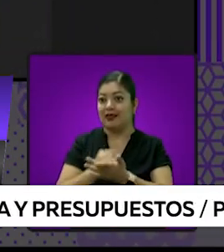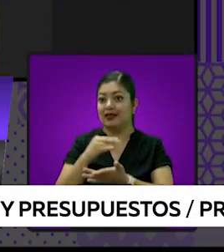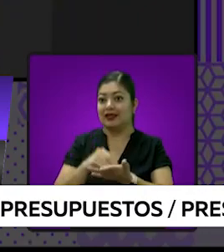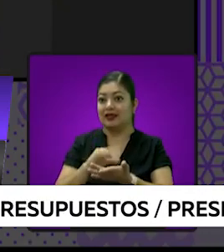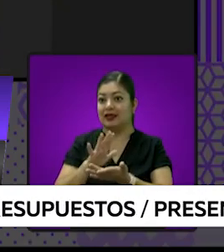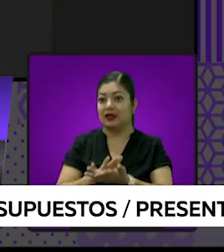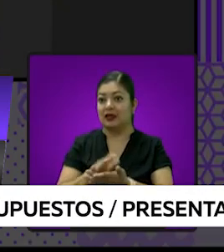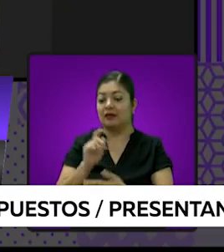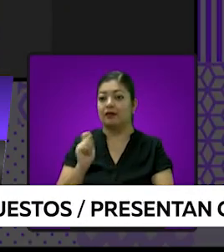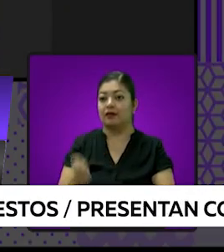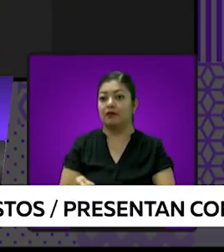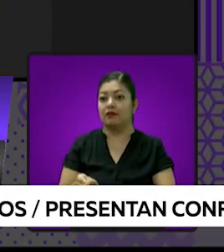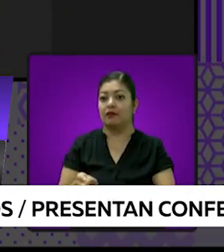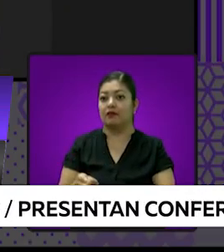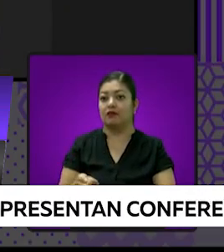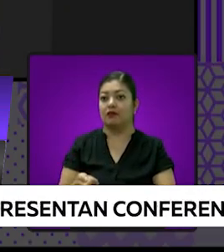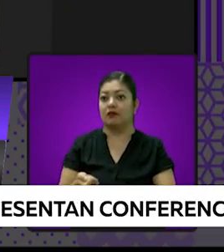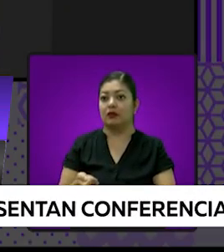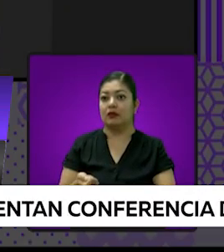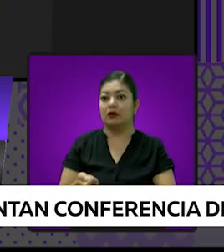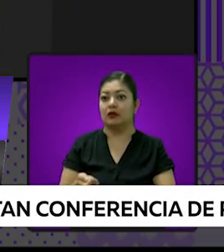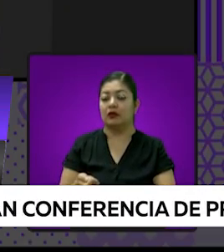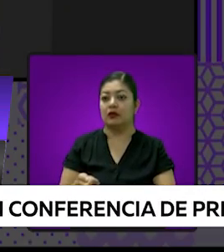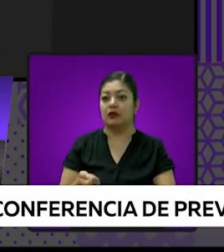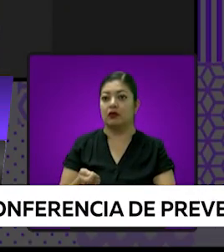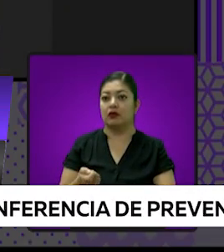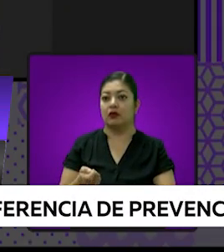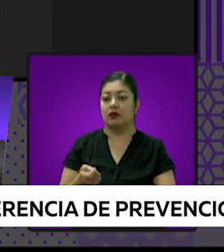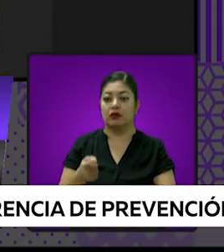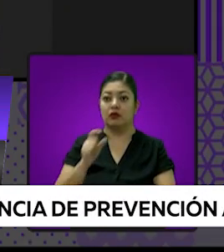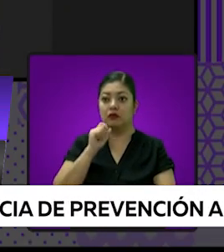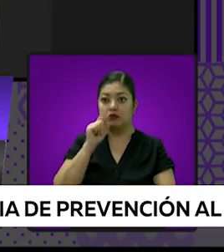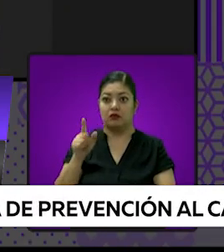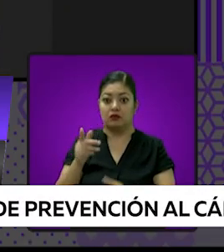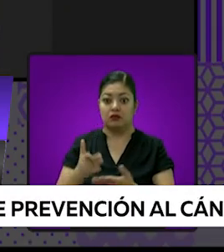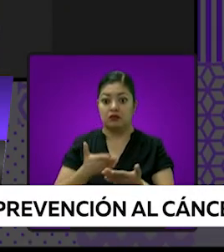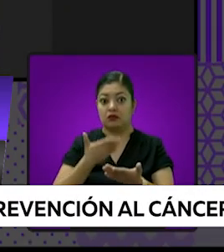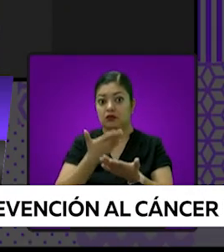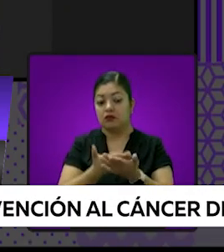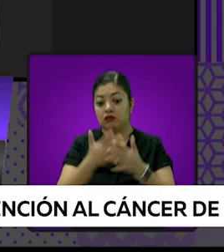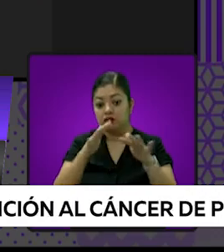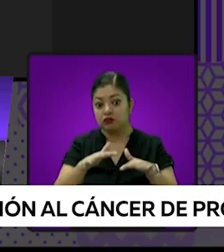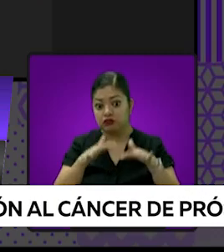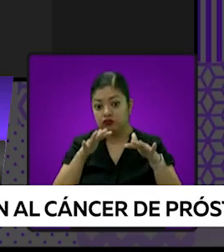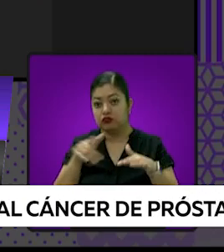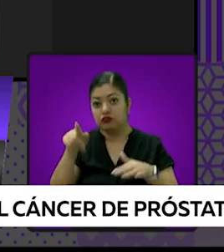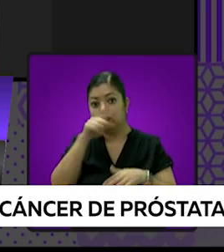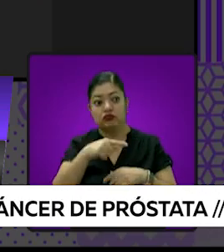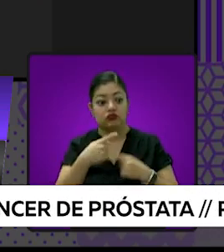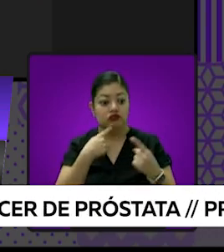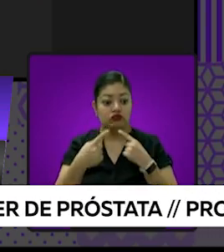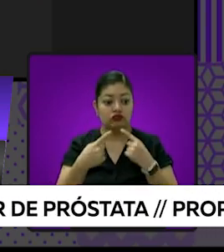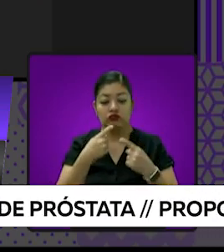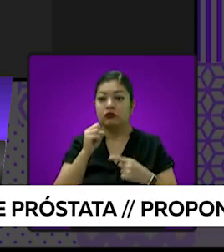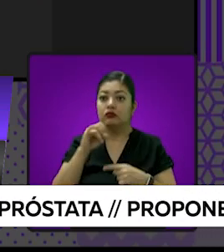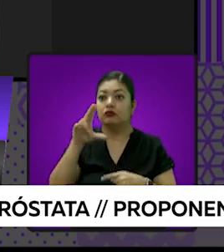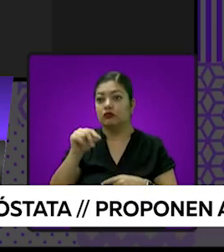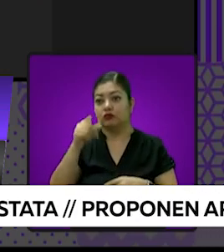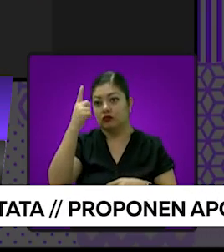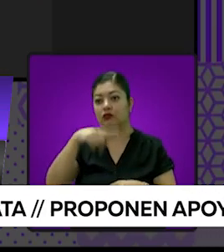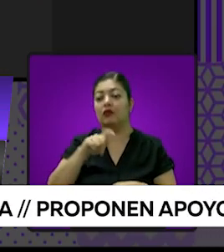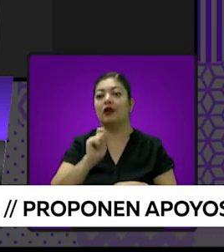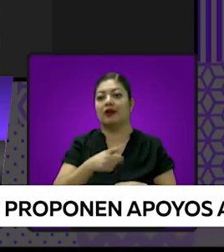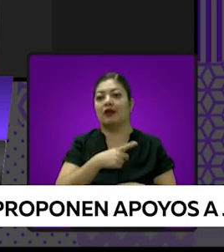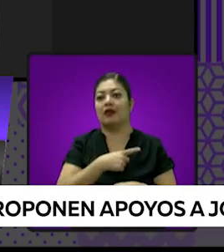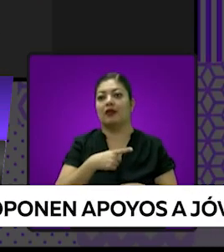Ejecutivo y que una vez que suba a pleno podamos plantear y que nos sirva este tiempo para hacer interlocución con